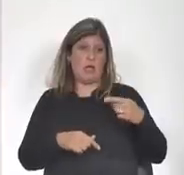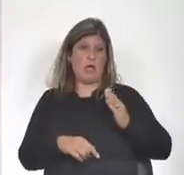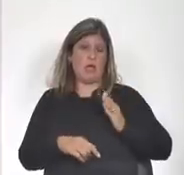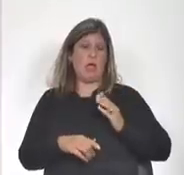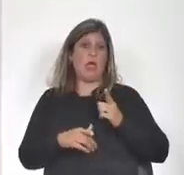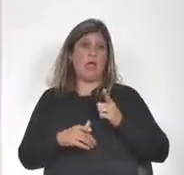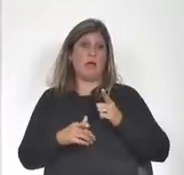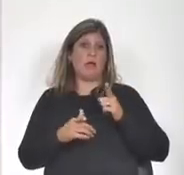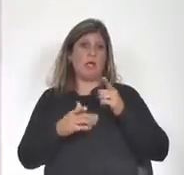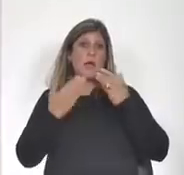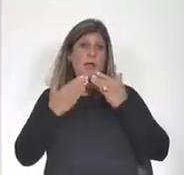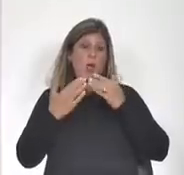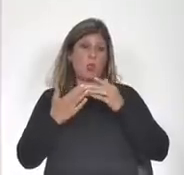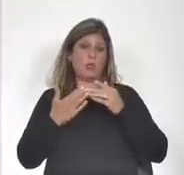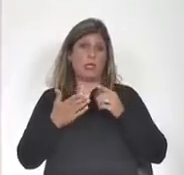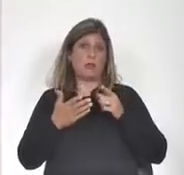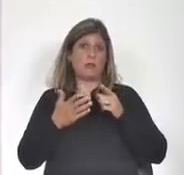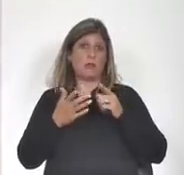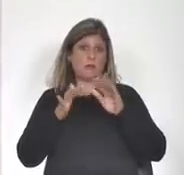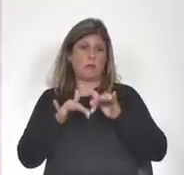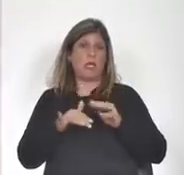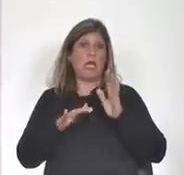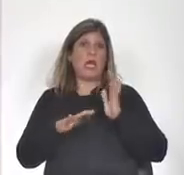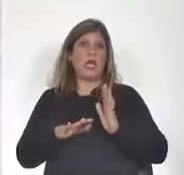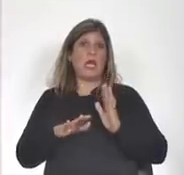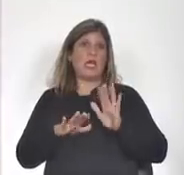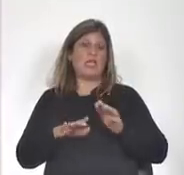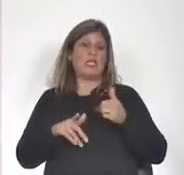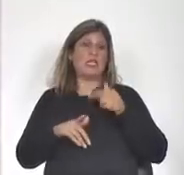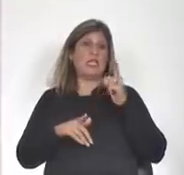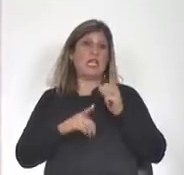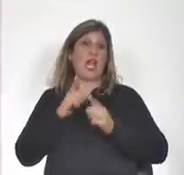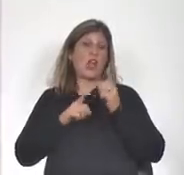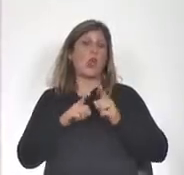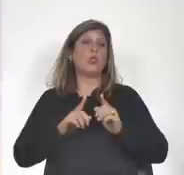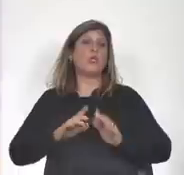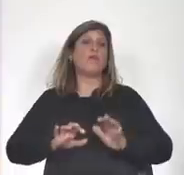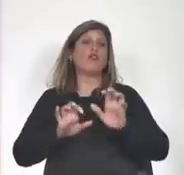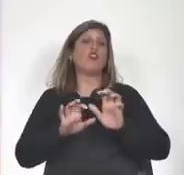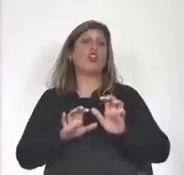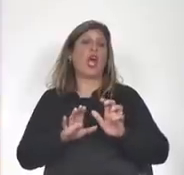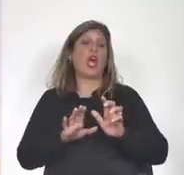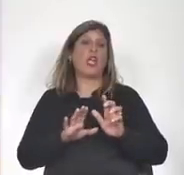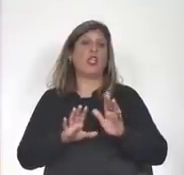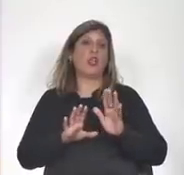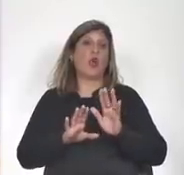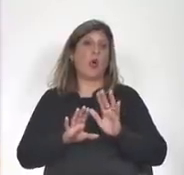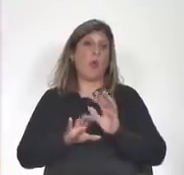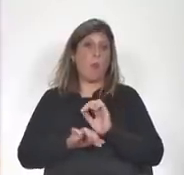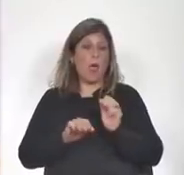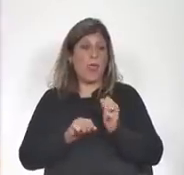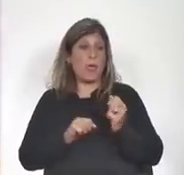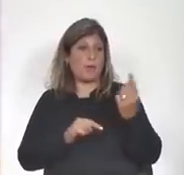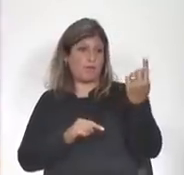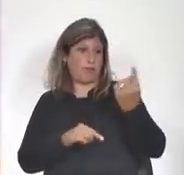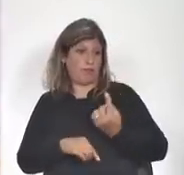así que si algún funcionario o funcionaria puede acercarse